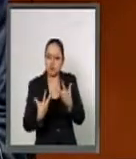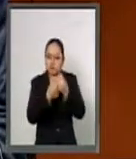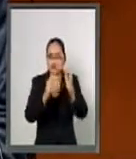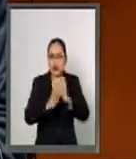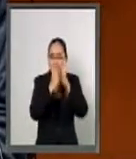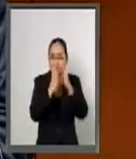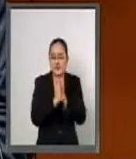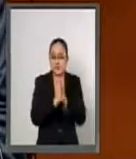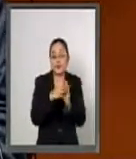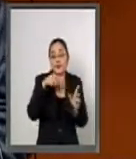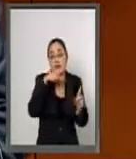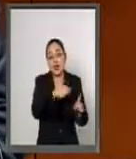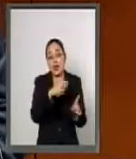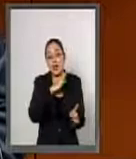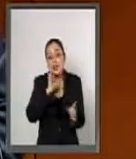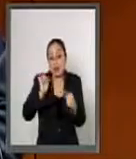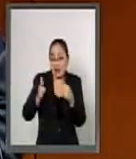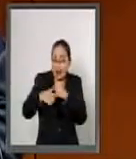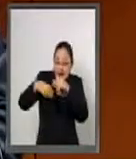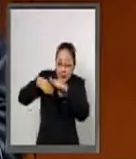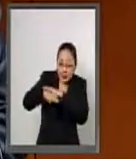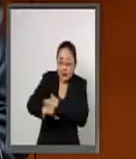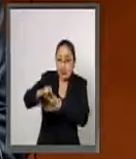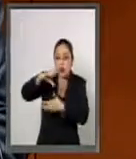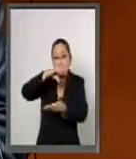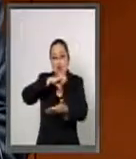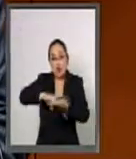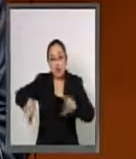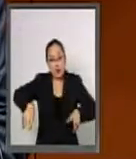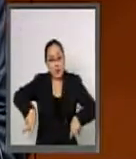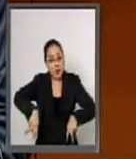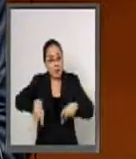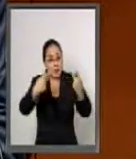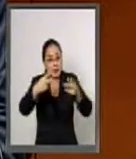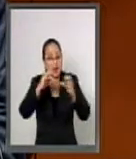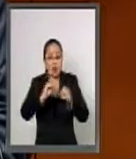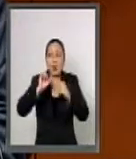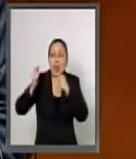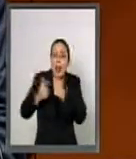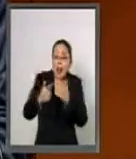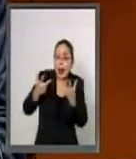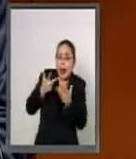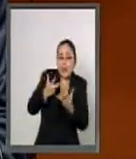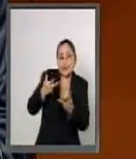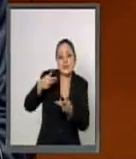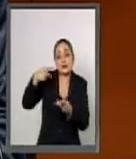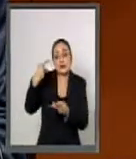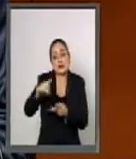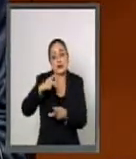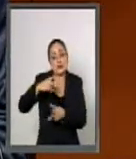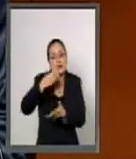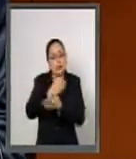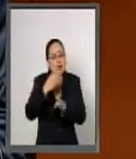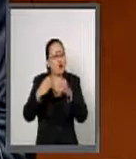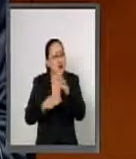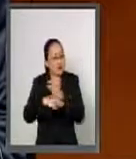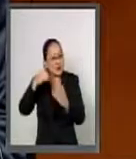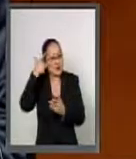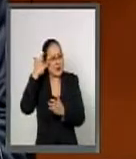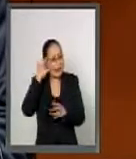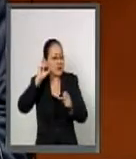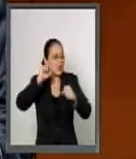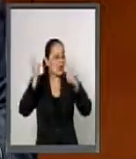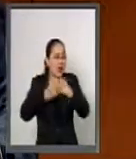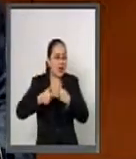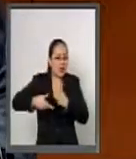ingresando, comprando, vendiendo o consumiendo los productos piratas o de